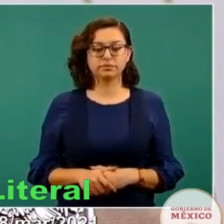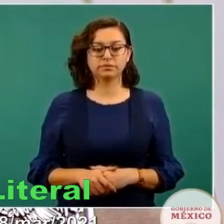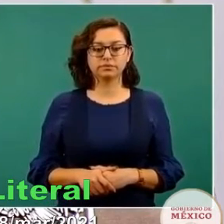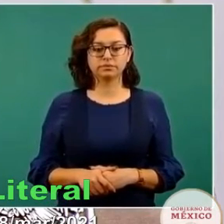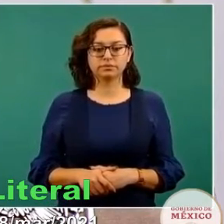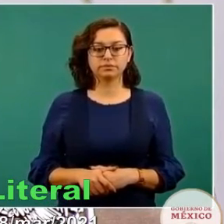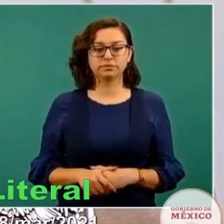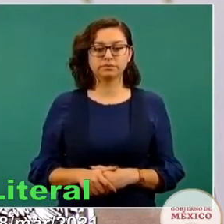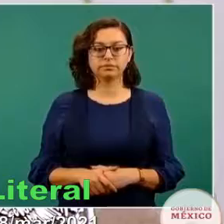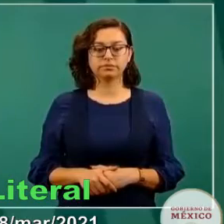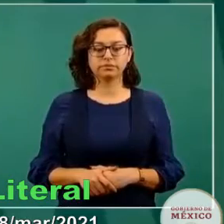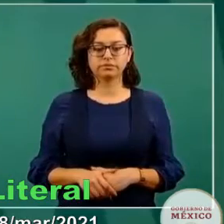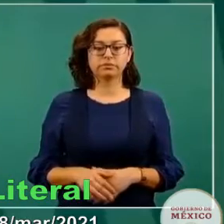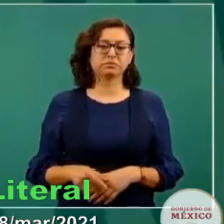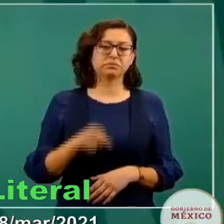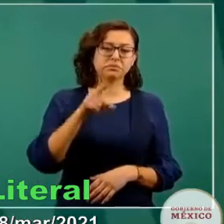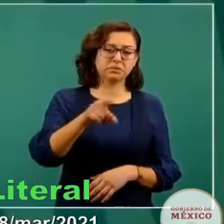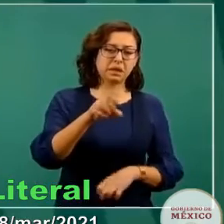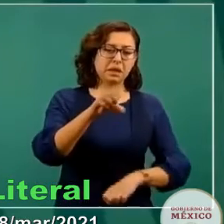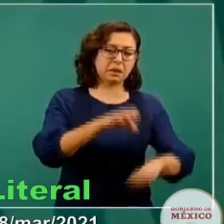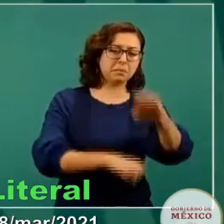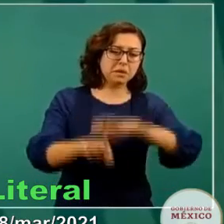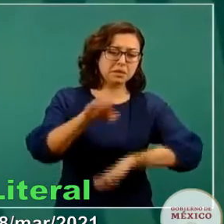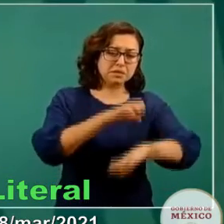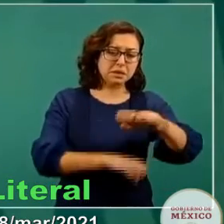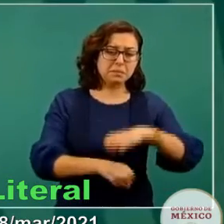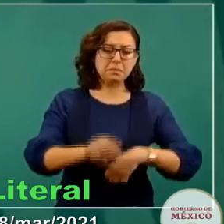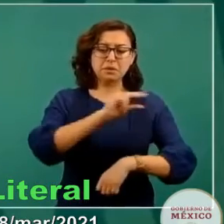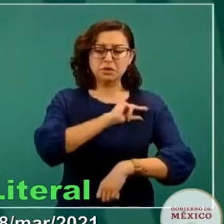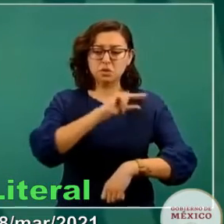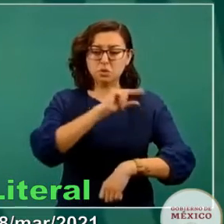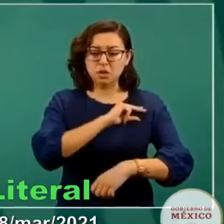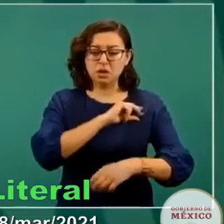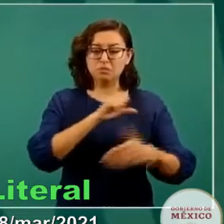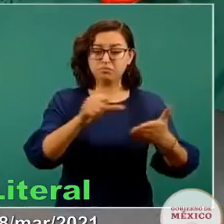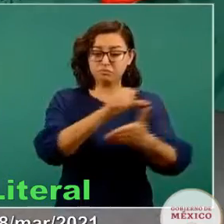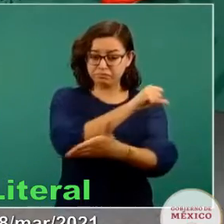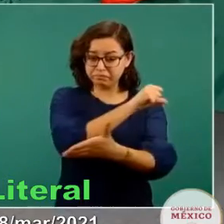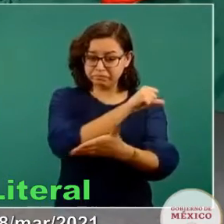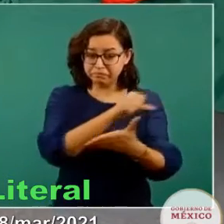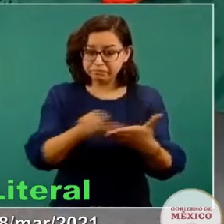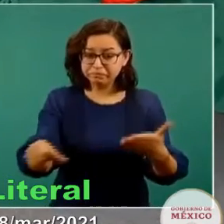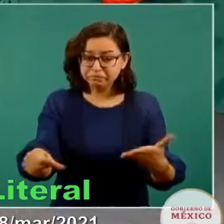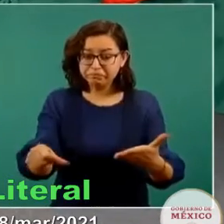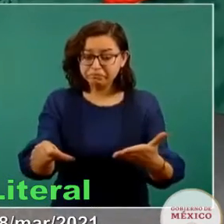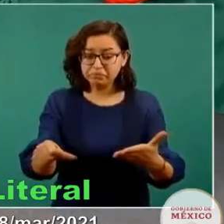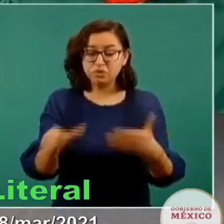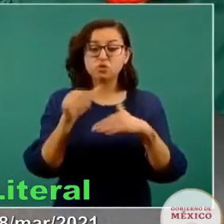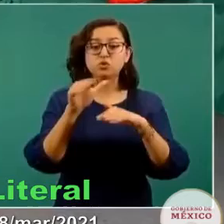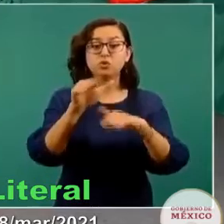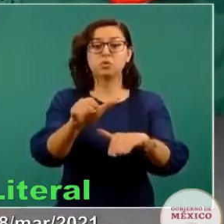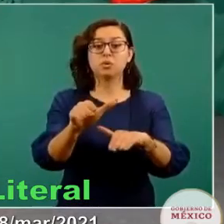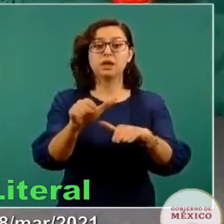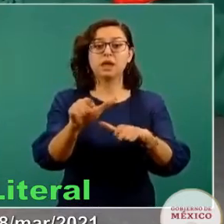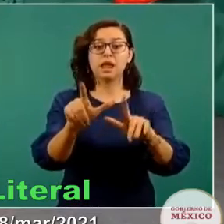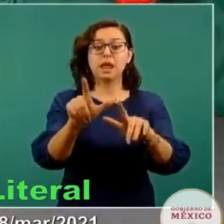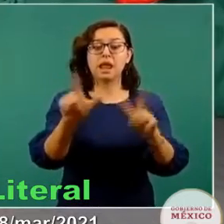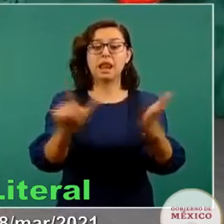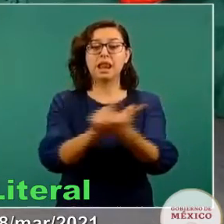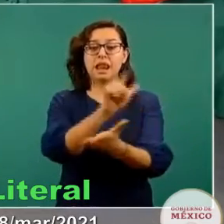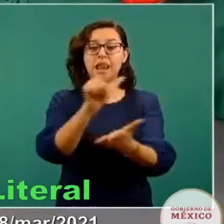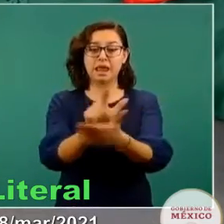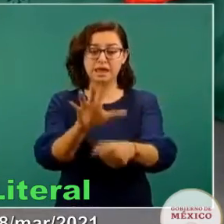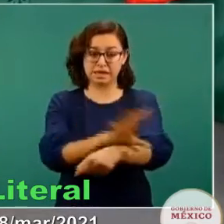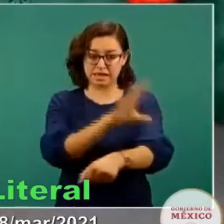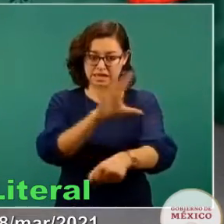empresa o a un particular sobre la reforma eléctrica, 10 días